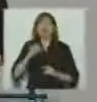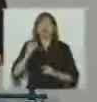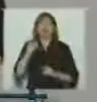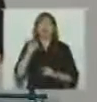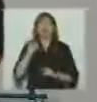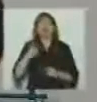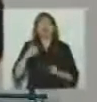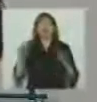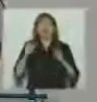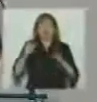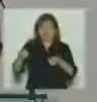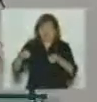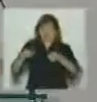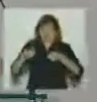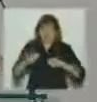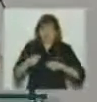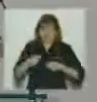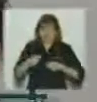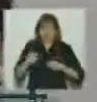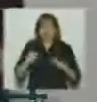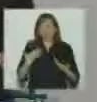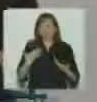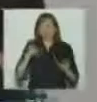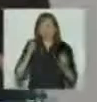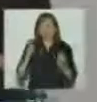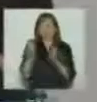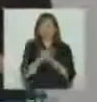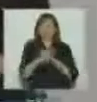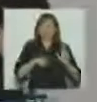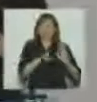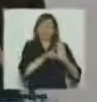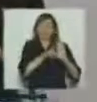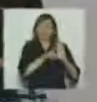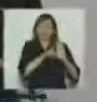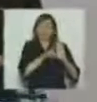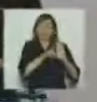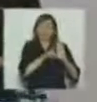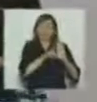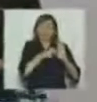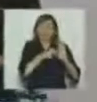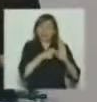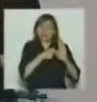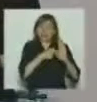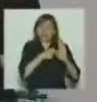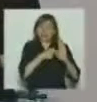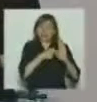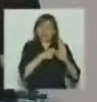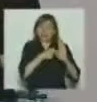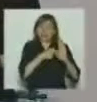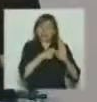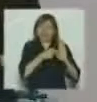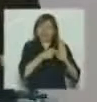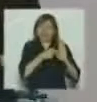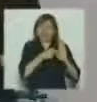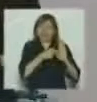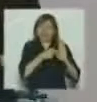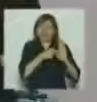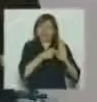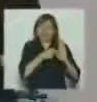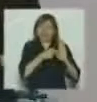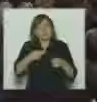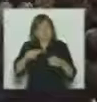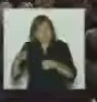además la necesidad de reformar esa ley para poder precisamente modificar todo lo que estaba mal. Estos son los